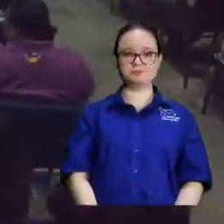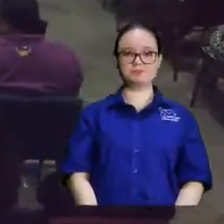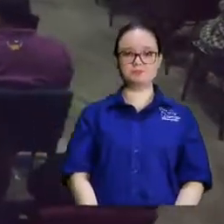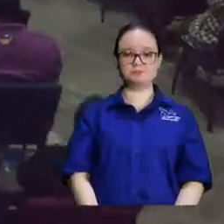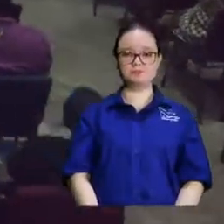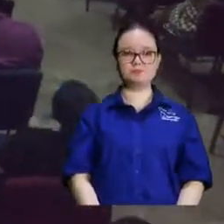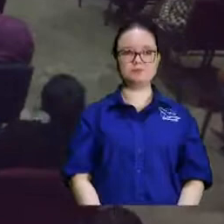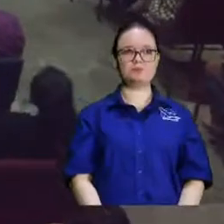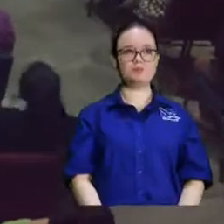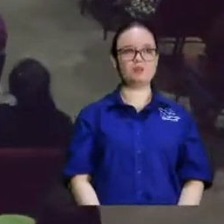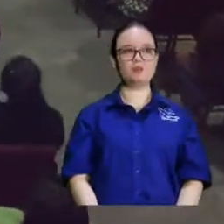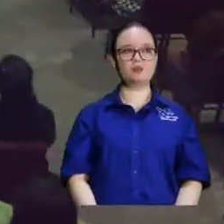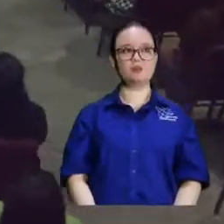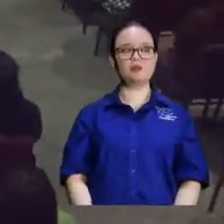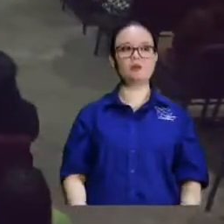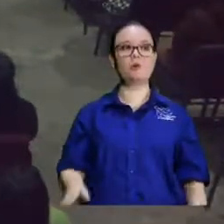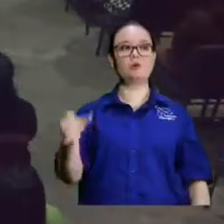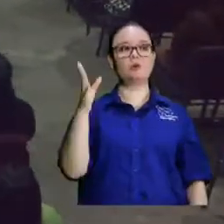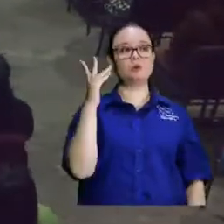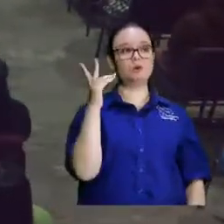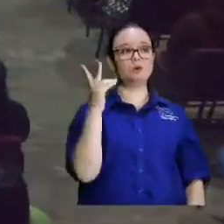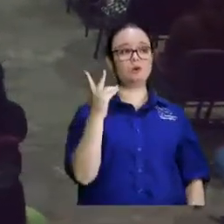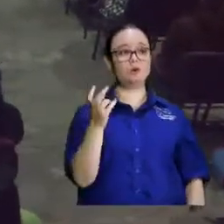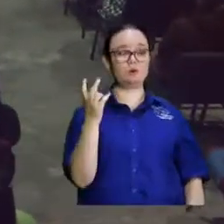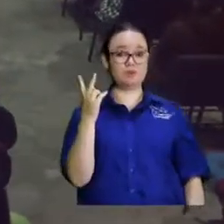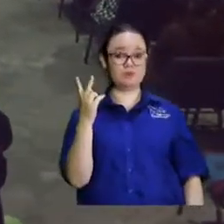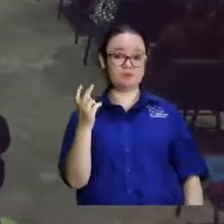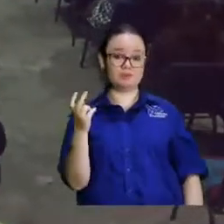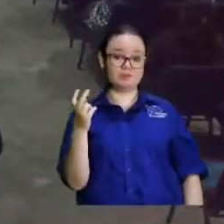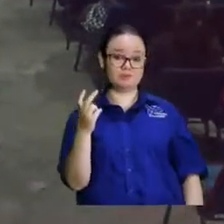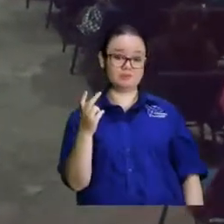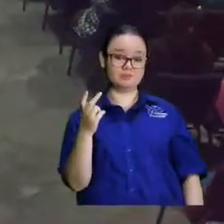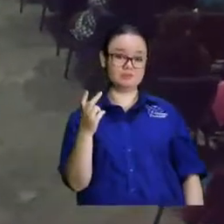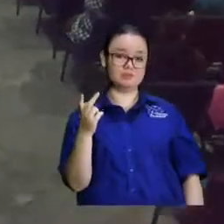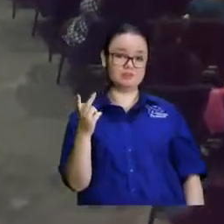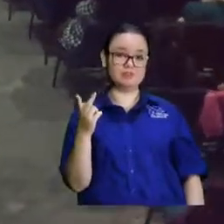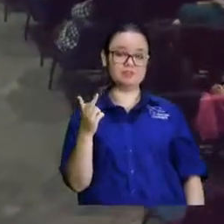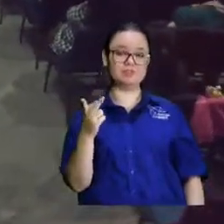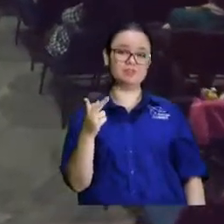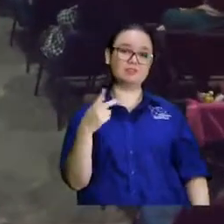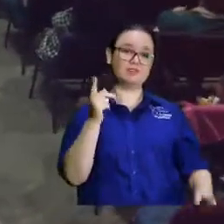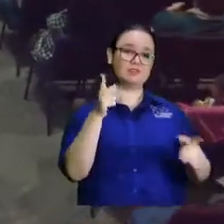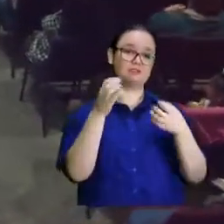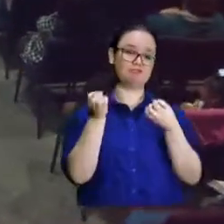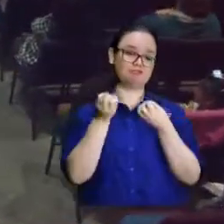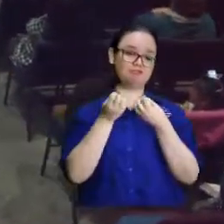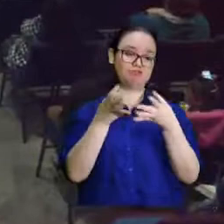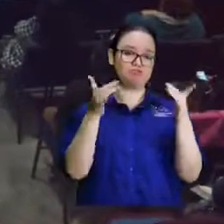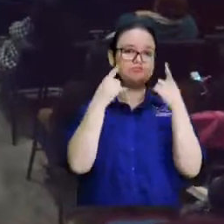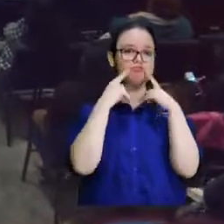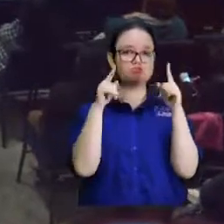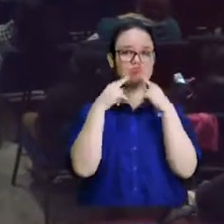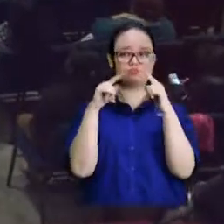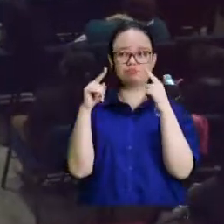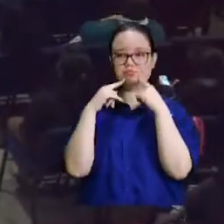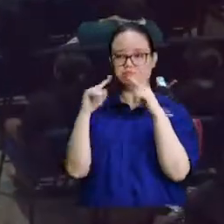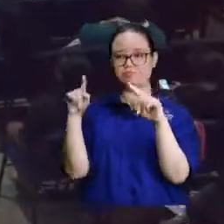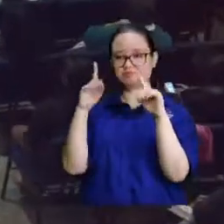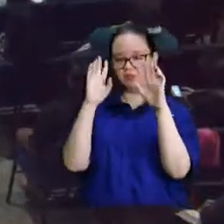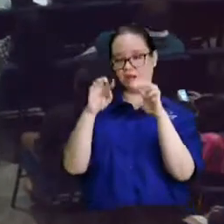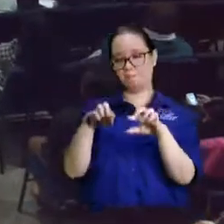y otra vez ni sabe quién ni sabe en dónde se volvió viral ni sabe con quién se volvió viral con los creyentes